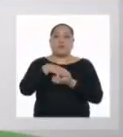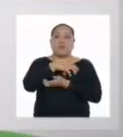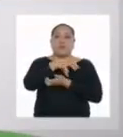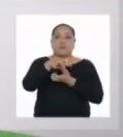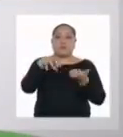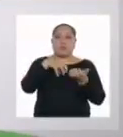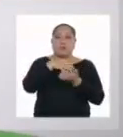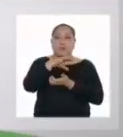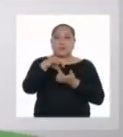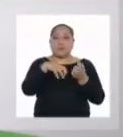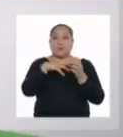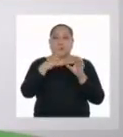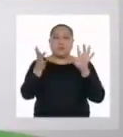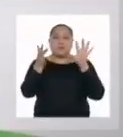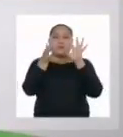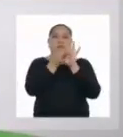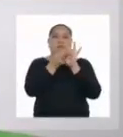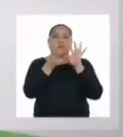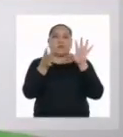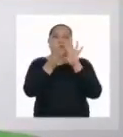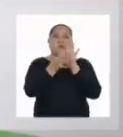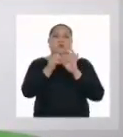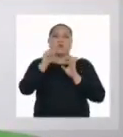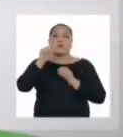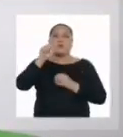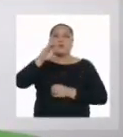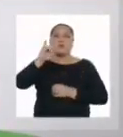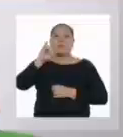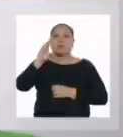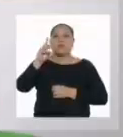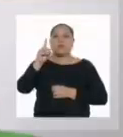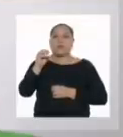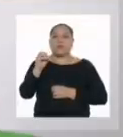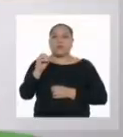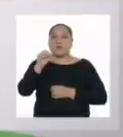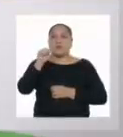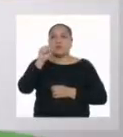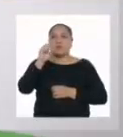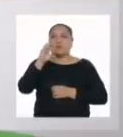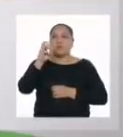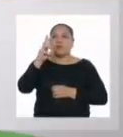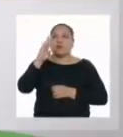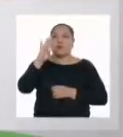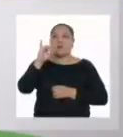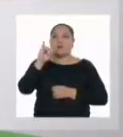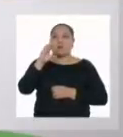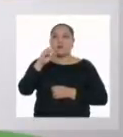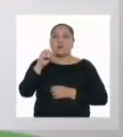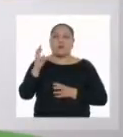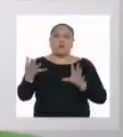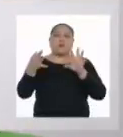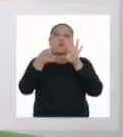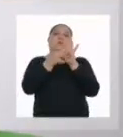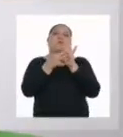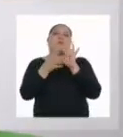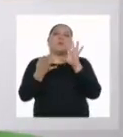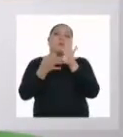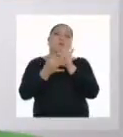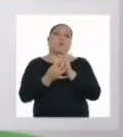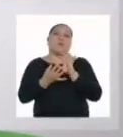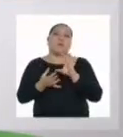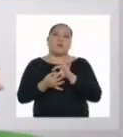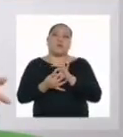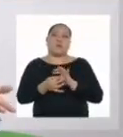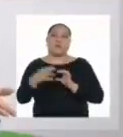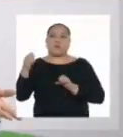yodo, se forman enlaces con el ácido ascórbico. Es decir, se unen y forman otra sustancia diferente.